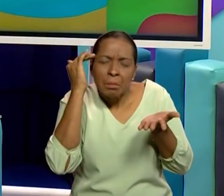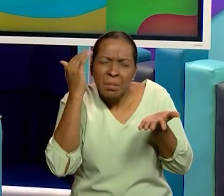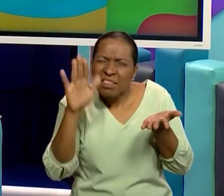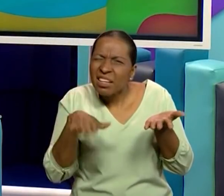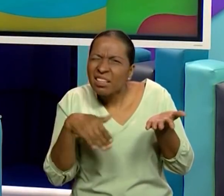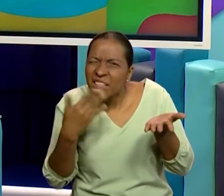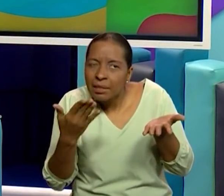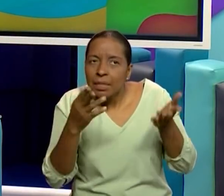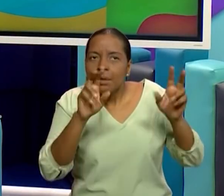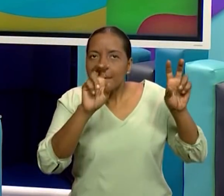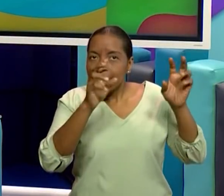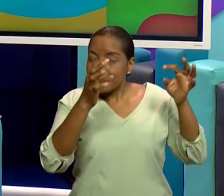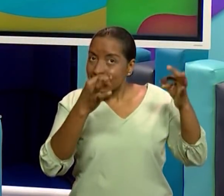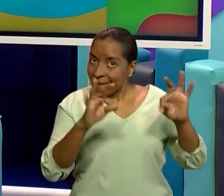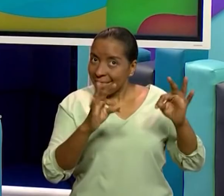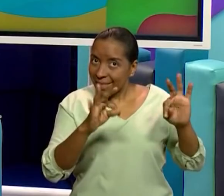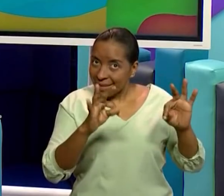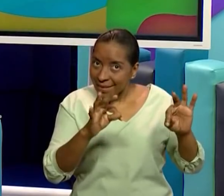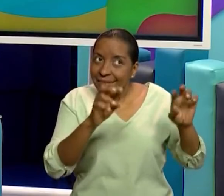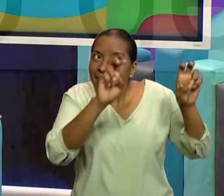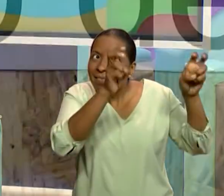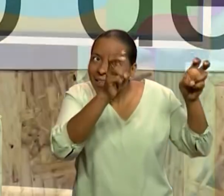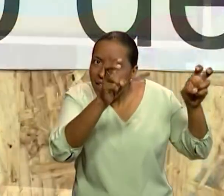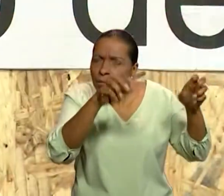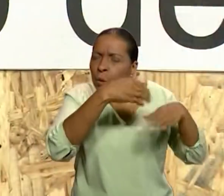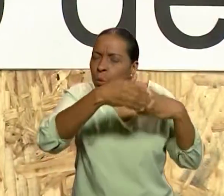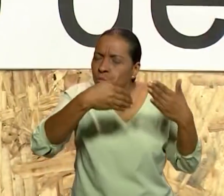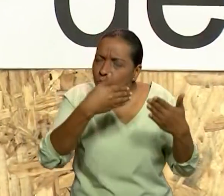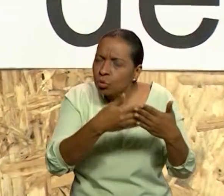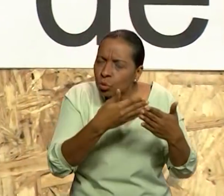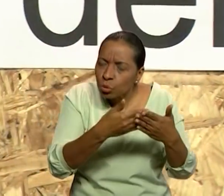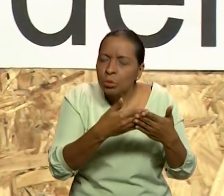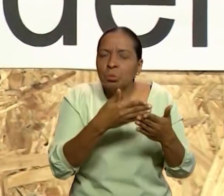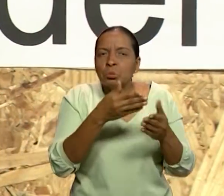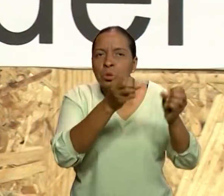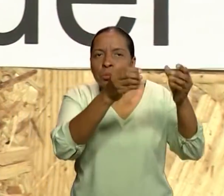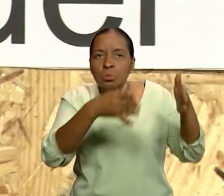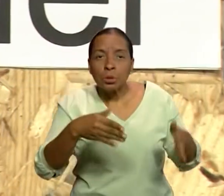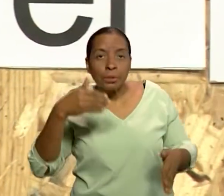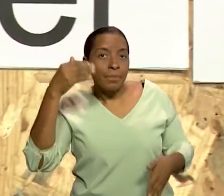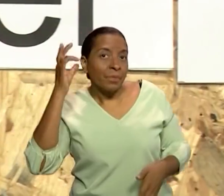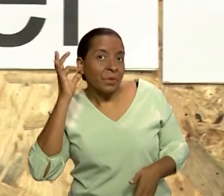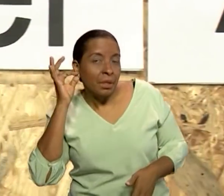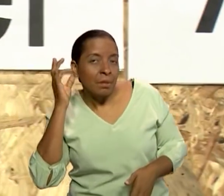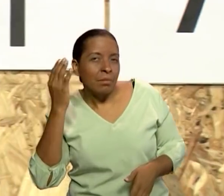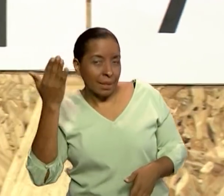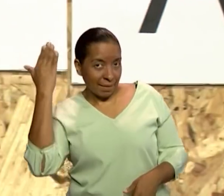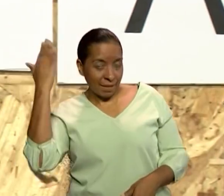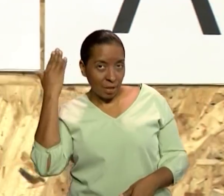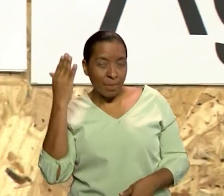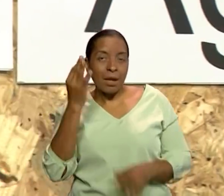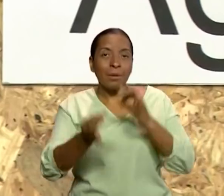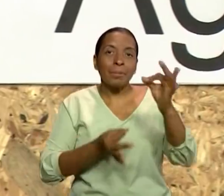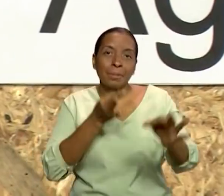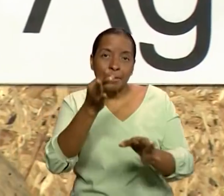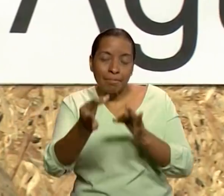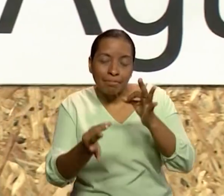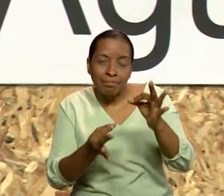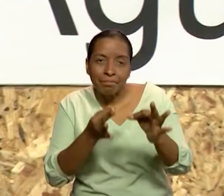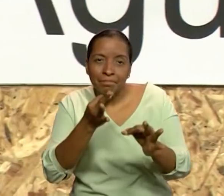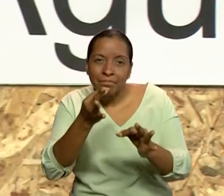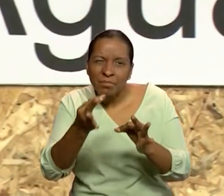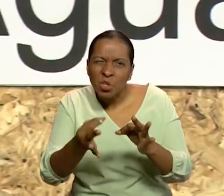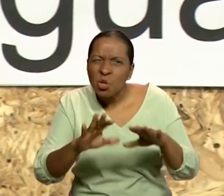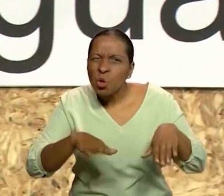y poder hacer el recorrido que la maestra Noemí ya nos explicó. Para iniciar, miren que el ciclo del agua